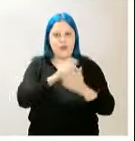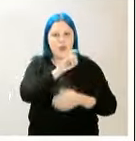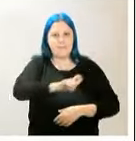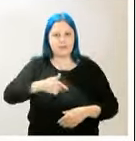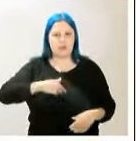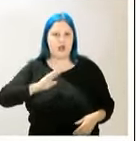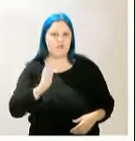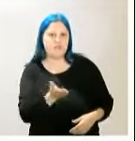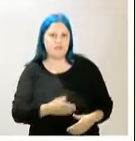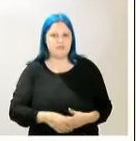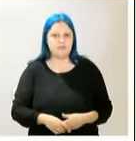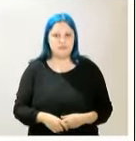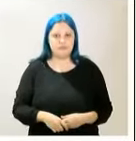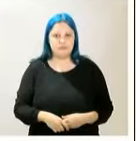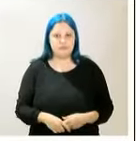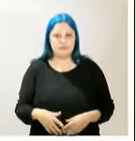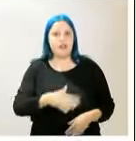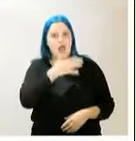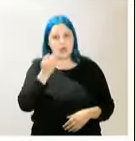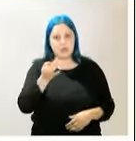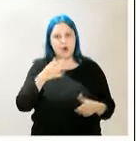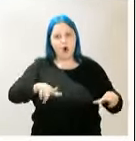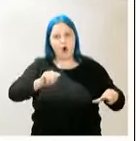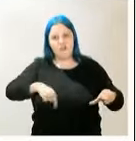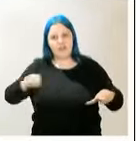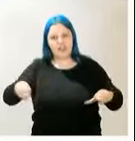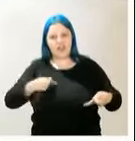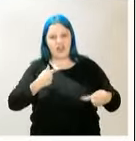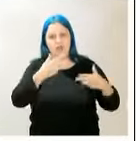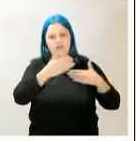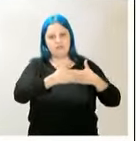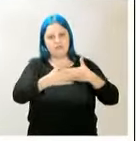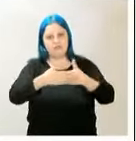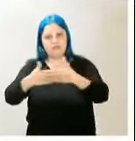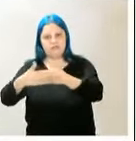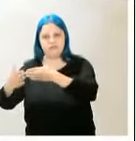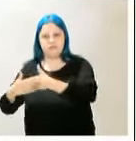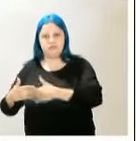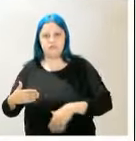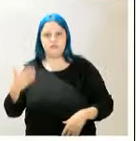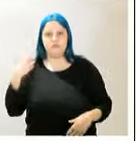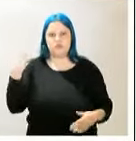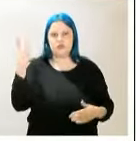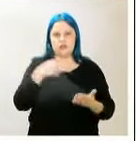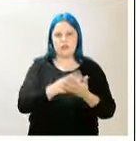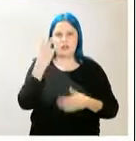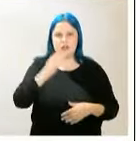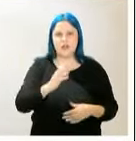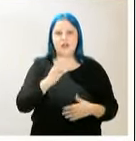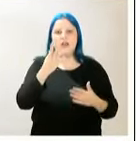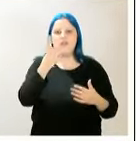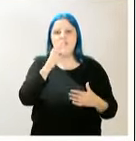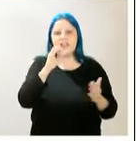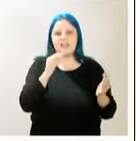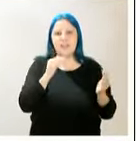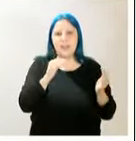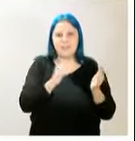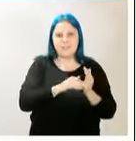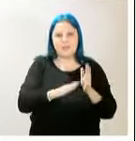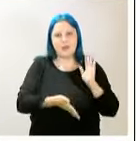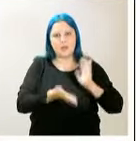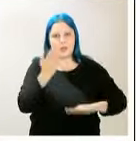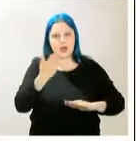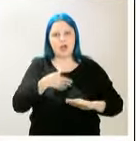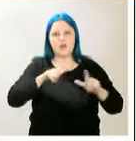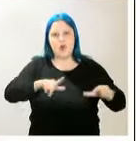además del cierre de numerosas oficinas. En 2020 había en España 23.340 oficinas bancarias, un